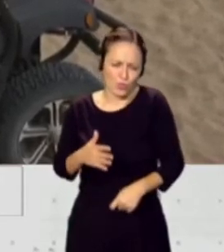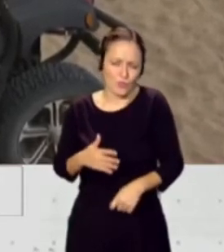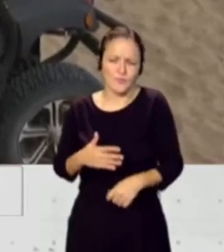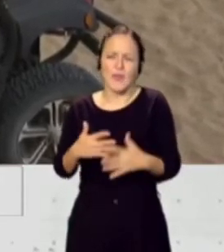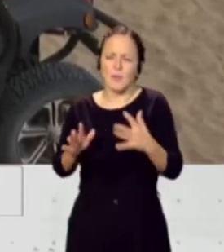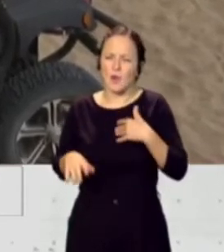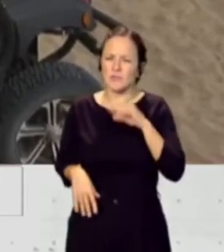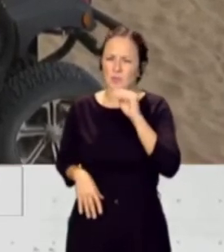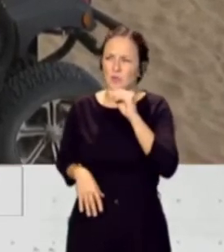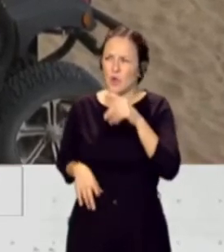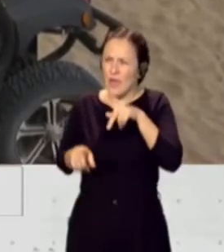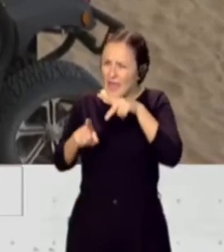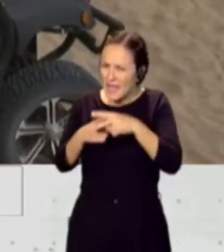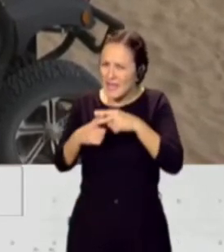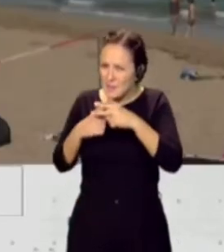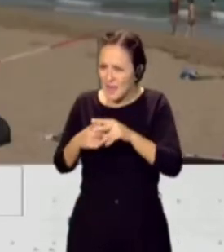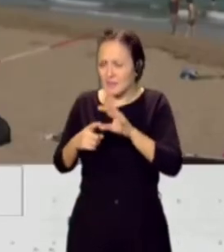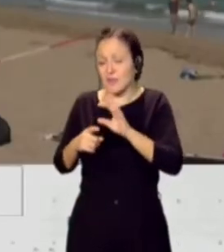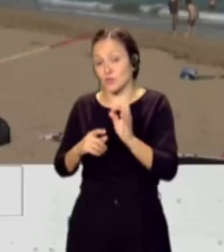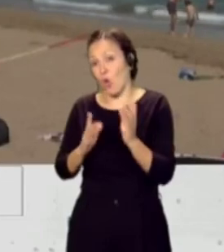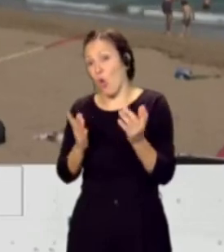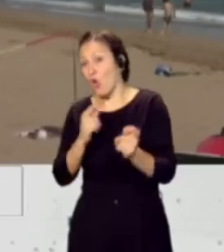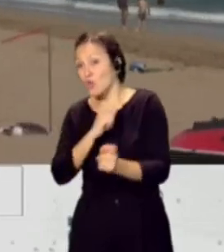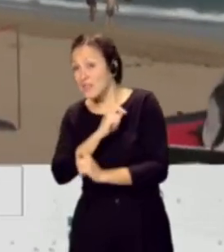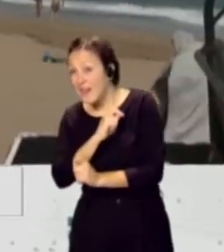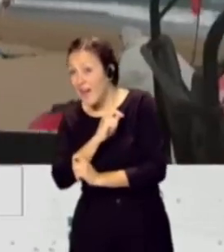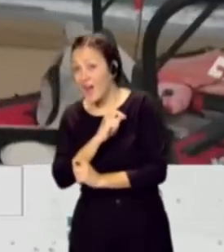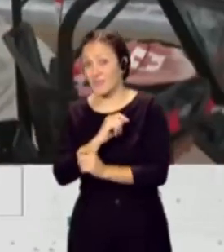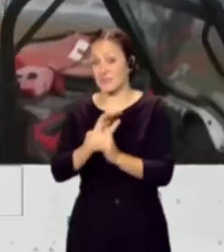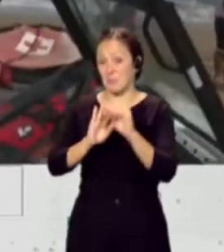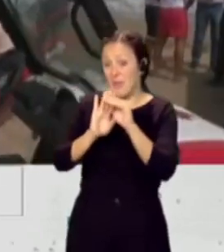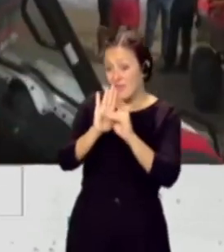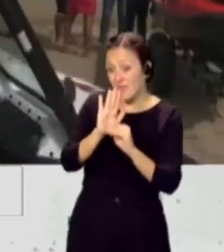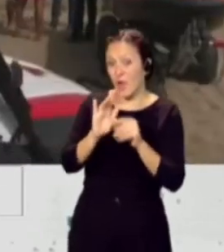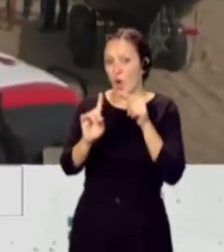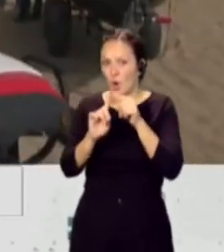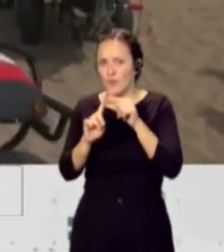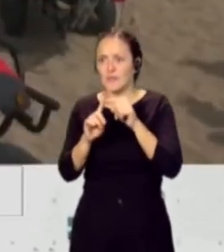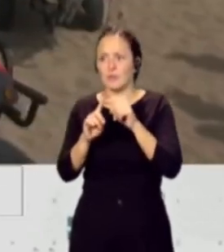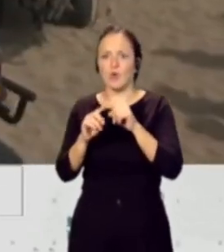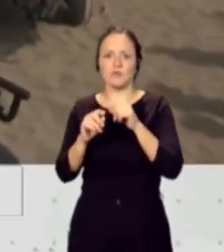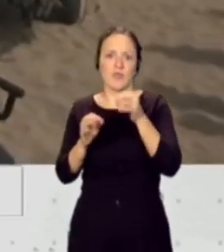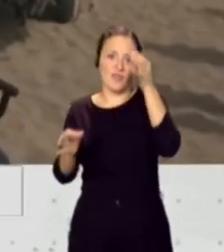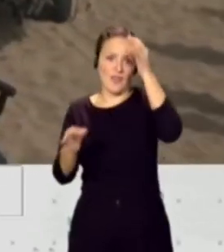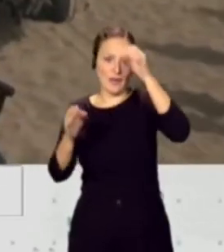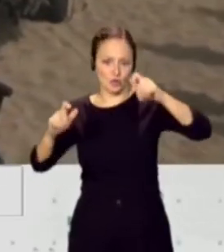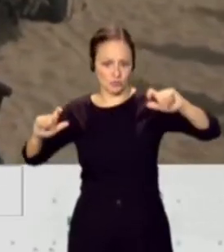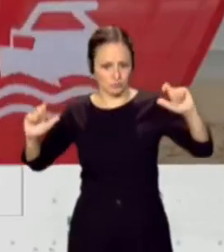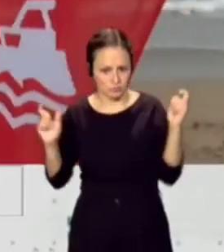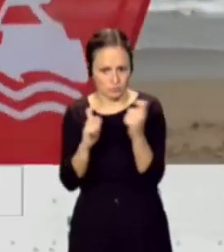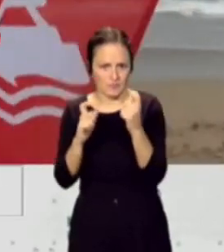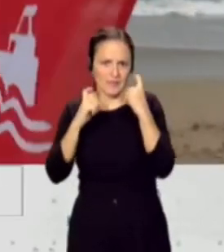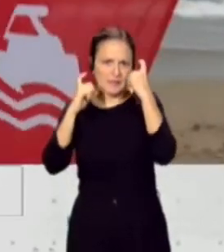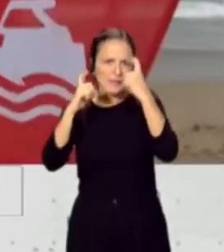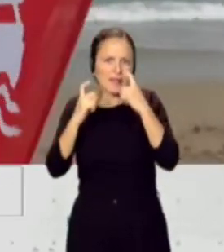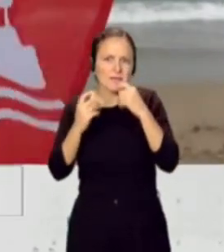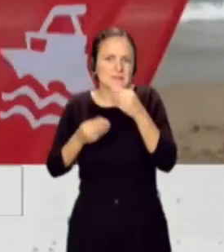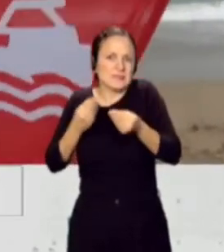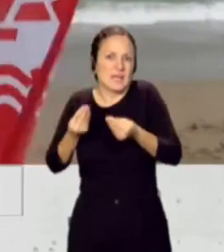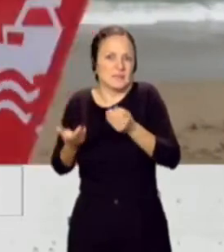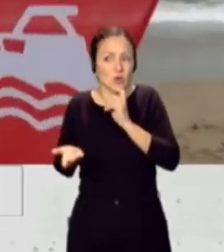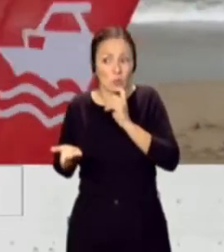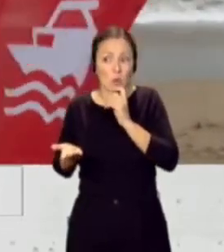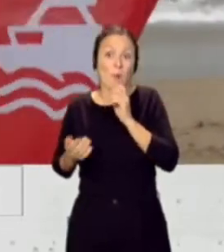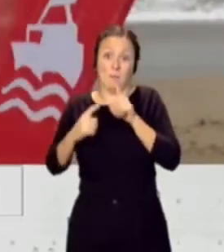herramientas o cuáles serían las claves, las medidas a adoptar para tratar de minimizar esas cifras, sobre todo teniendo en cuenta que el clima